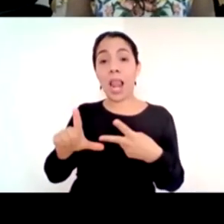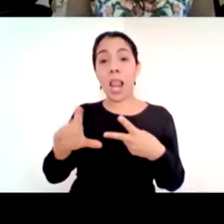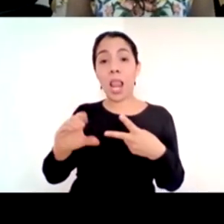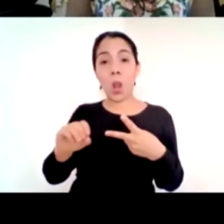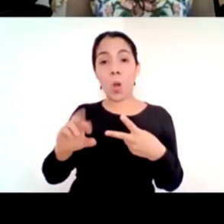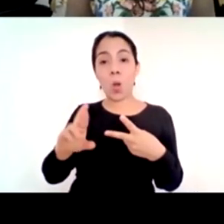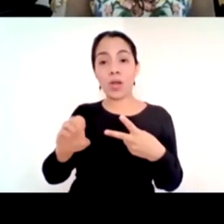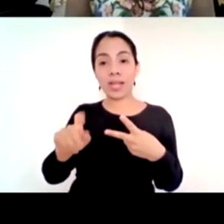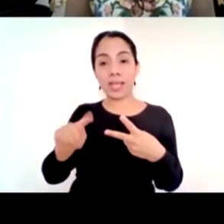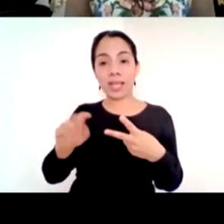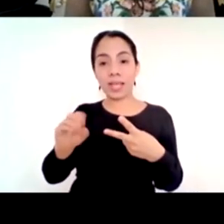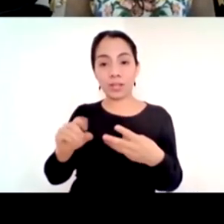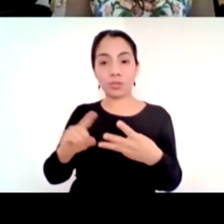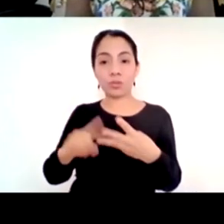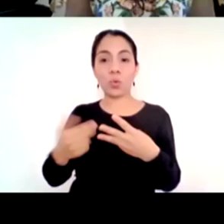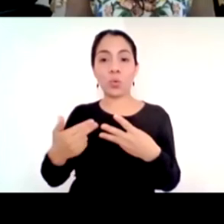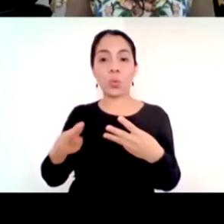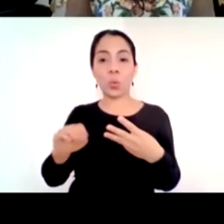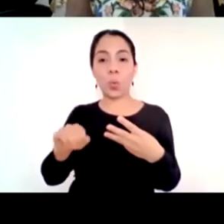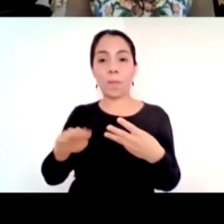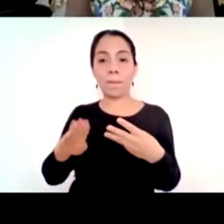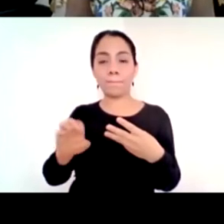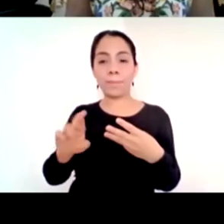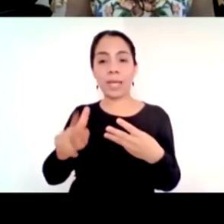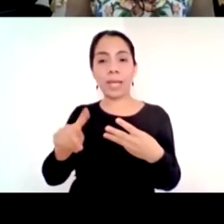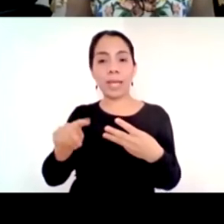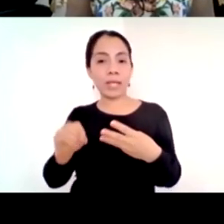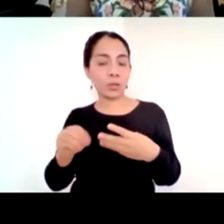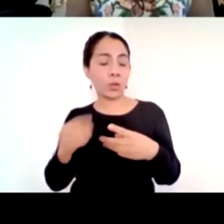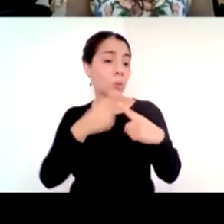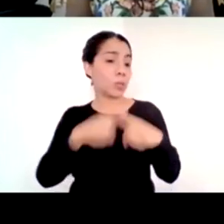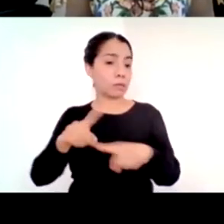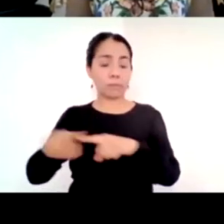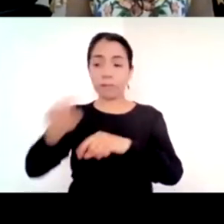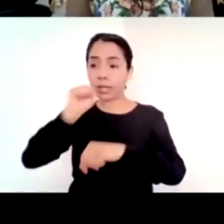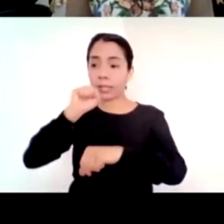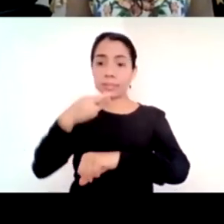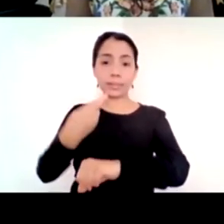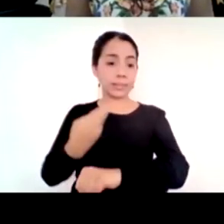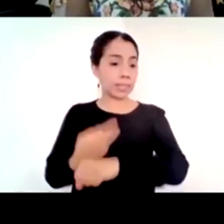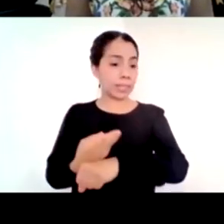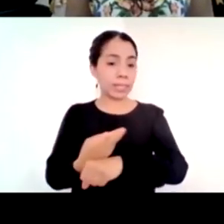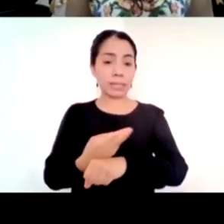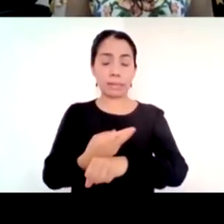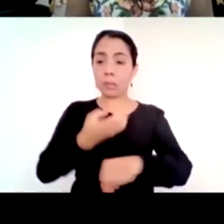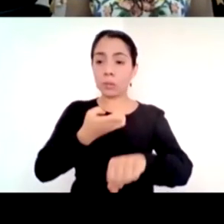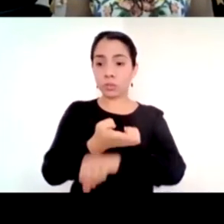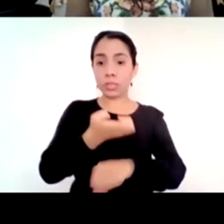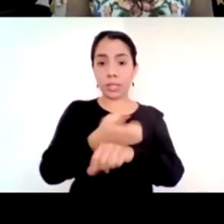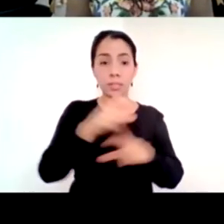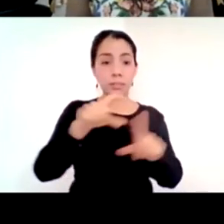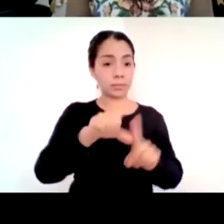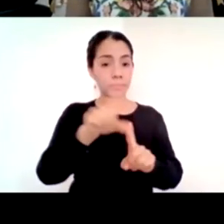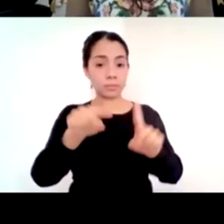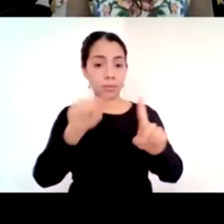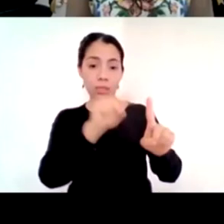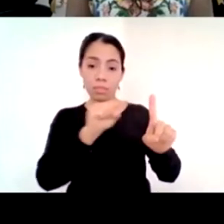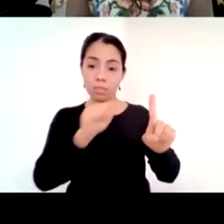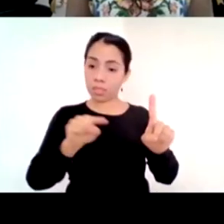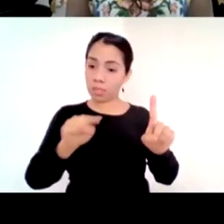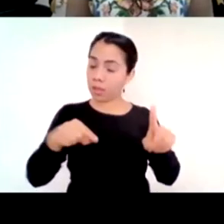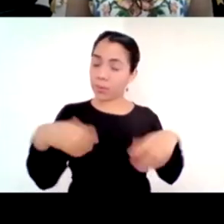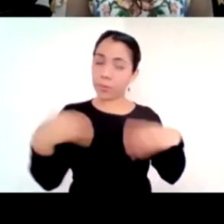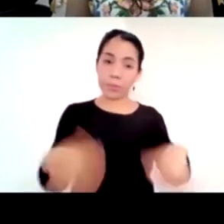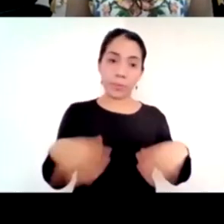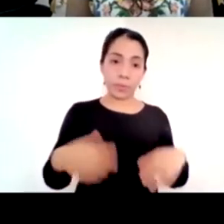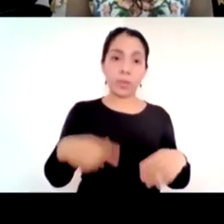buenísimos y tantos de los compañeros de secretarios y secretarias que están en el país a las cuales más de una vez les he marcado para decir